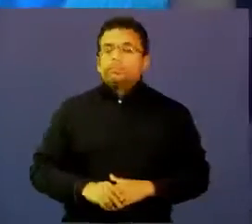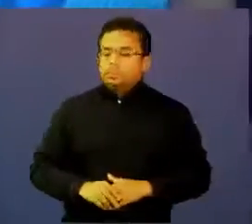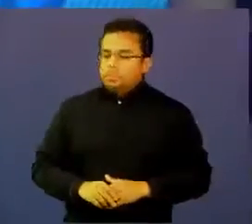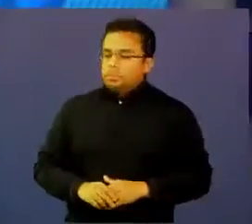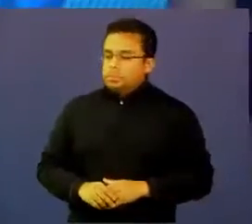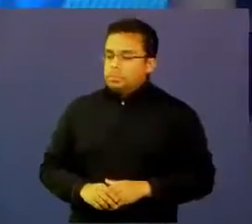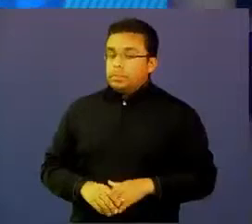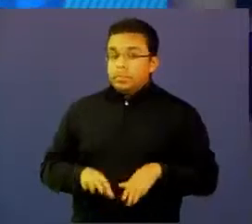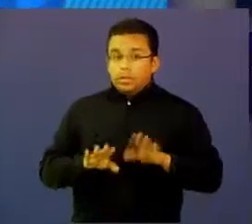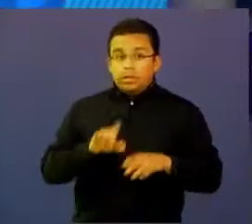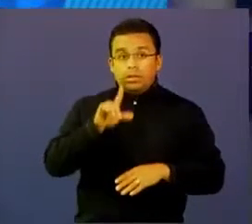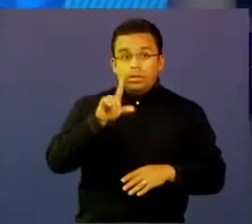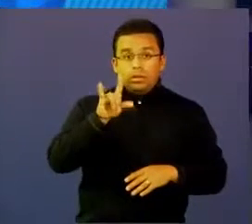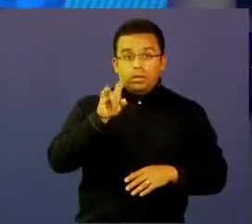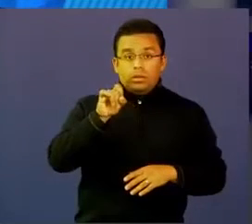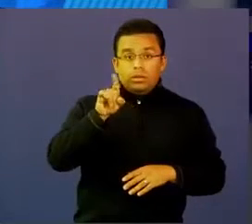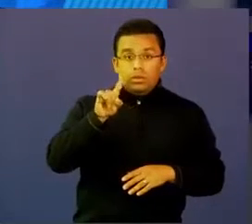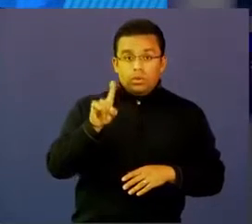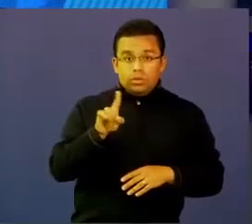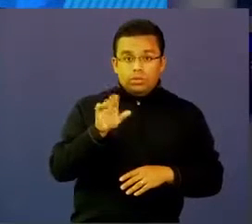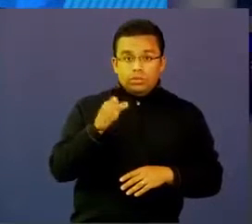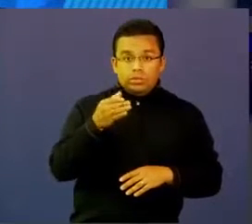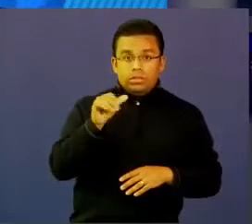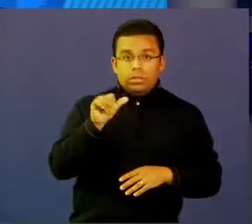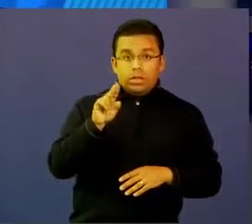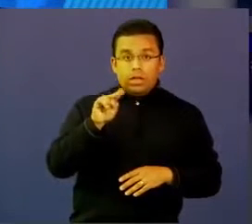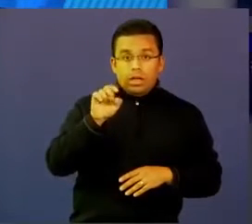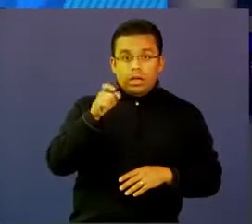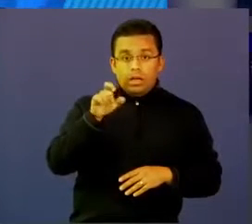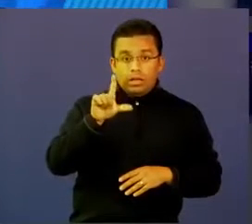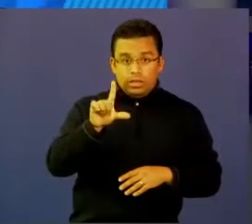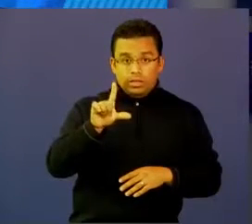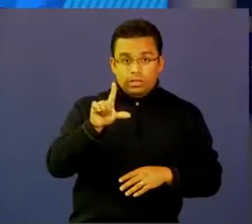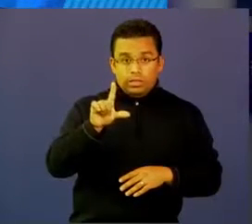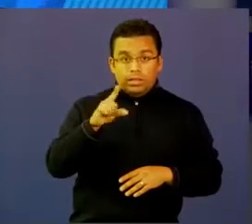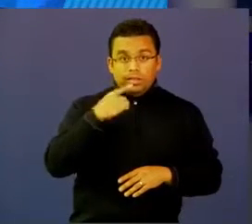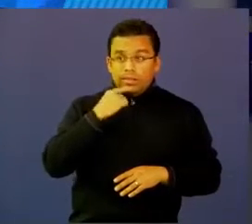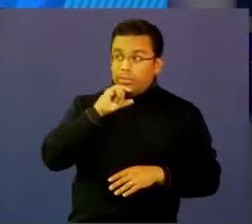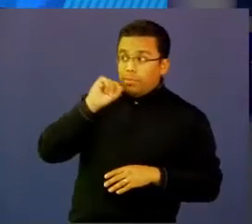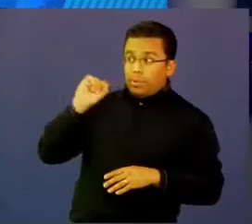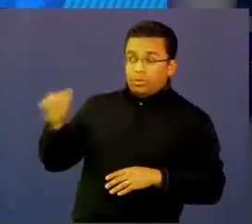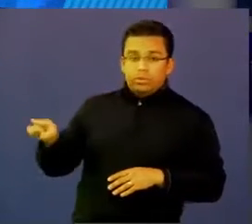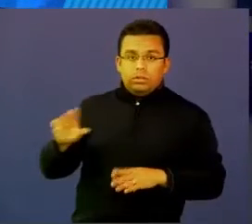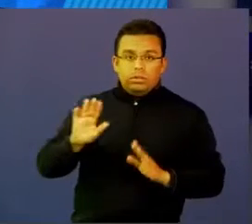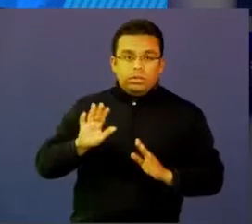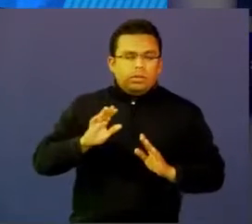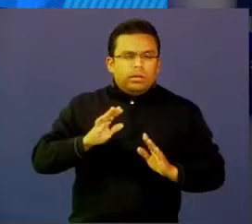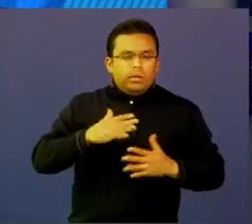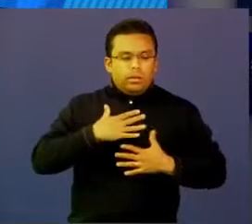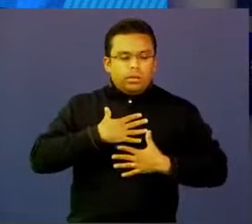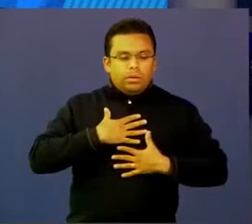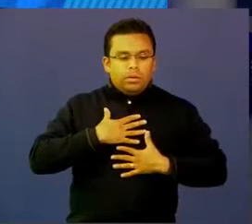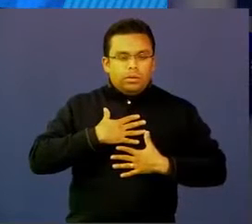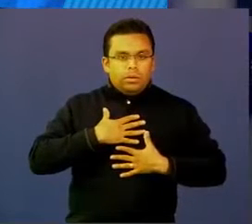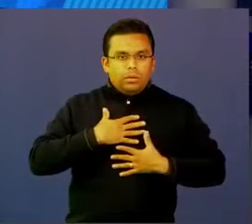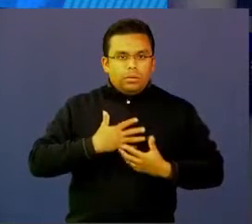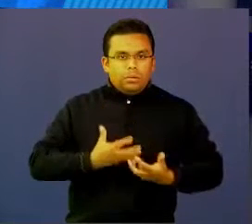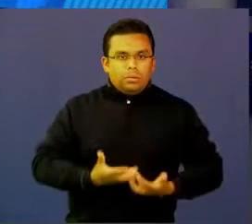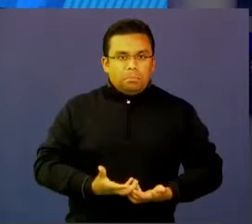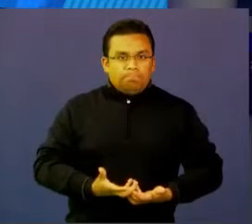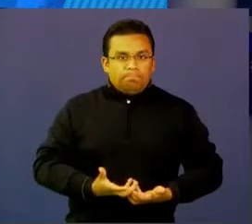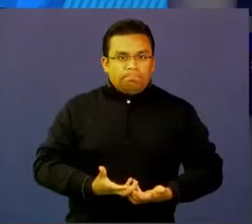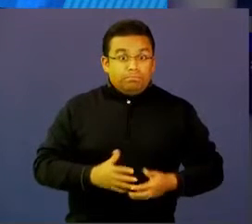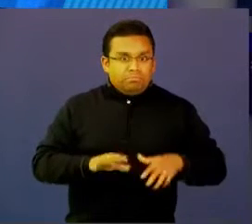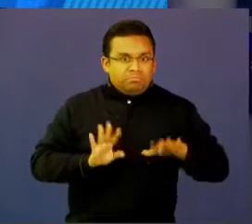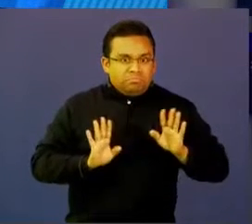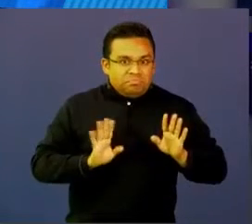Luis Ángel Gómez Díaz nos hace una pregunta y a ver, a mí por lo menos me corchó. Vamos a ver a